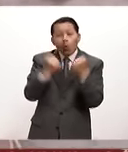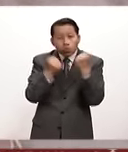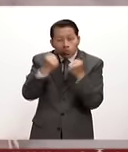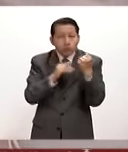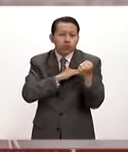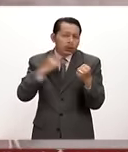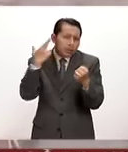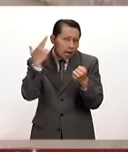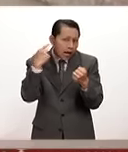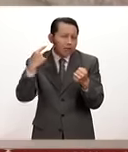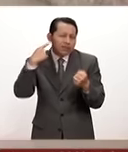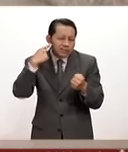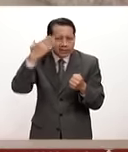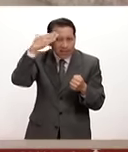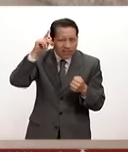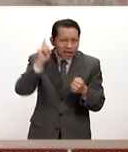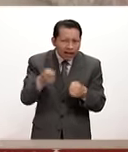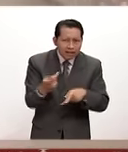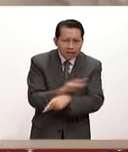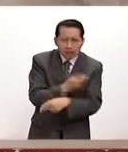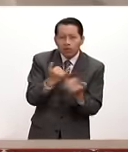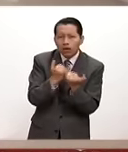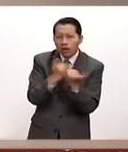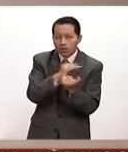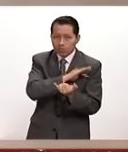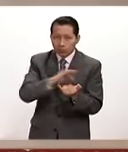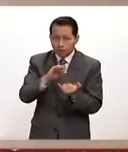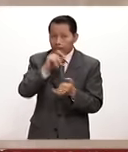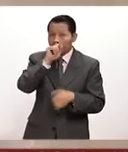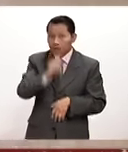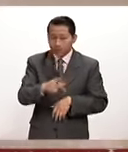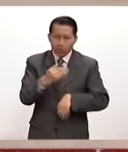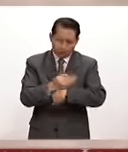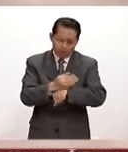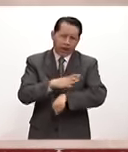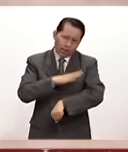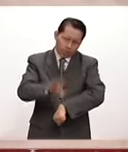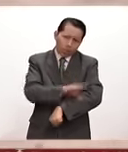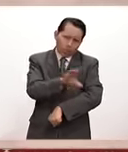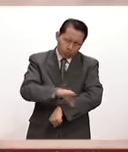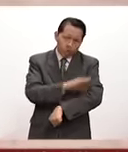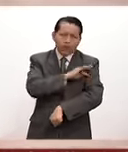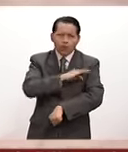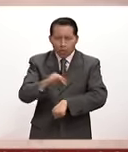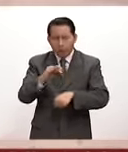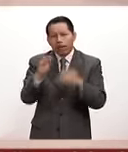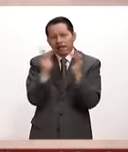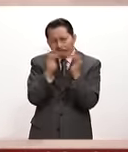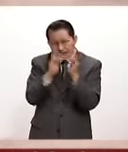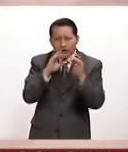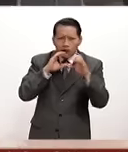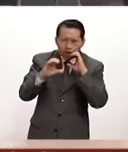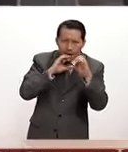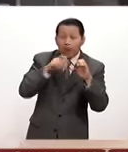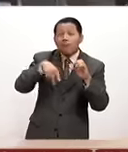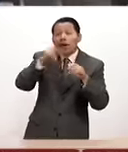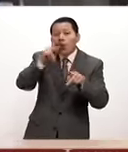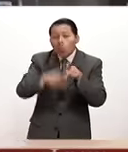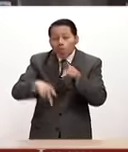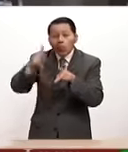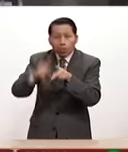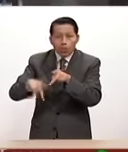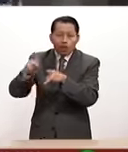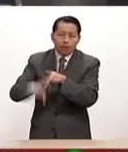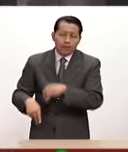atentos. Hemos tenido cortes intermitentes, ahorita tenemos luz y tenemos comunicación, pero se nos está yendo intermitentemente.